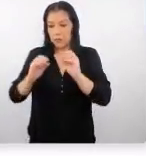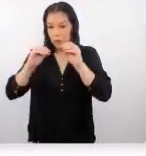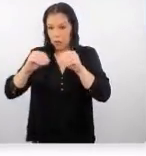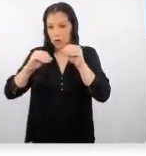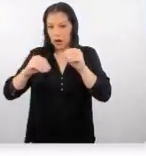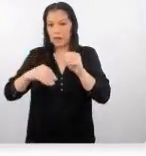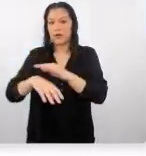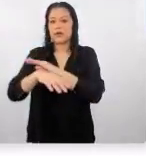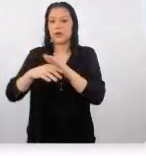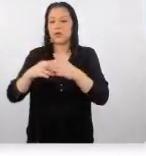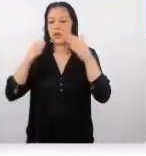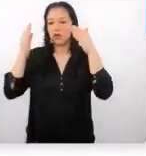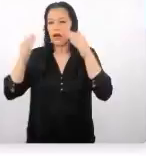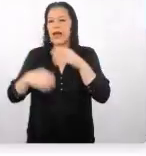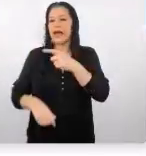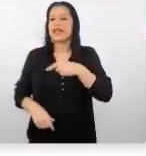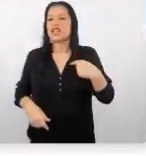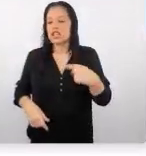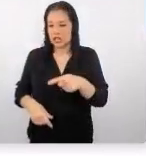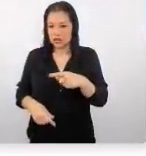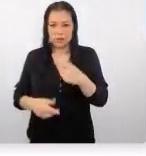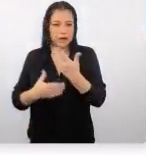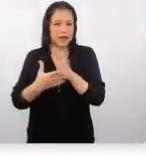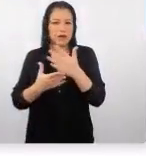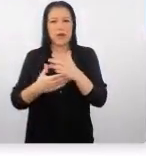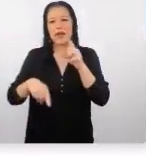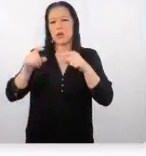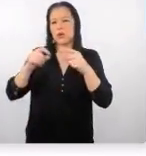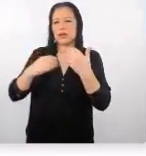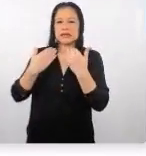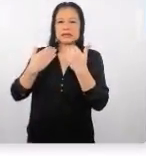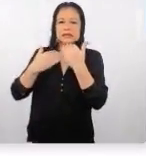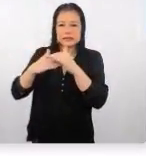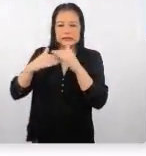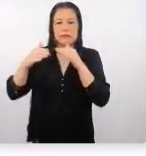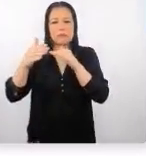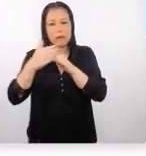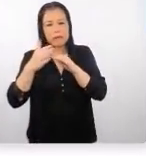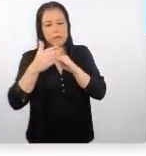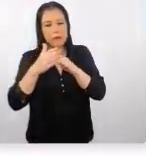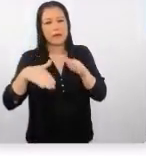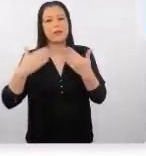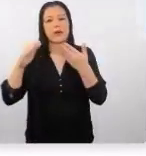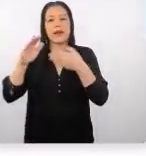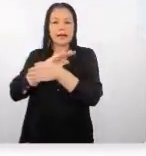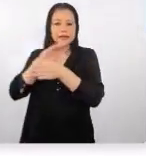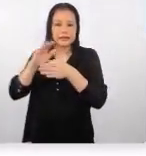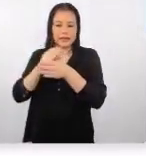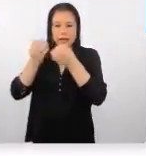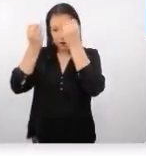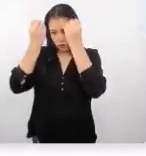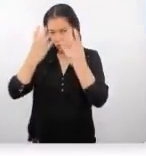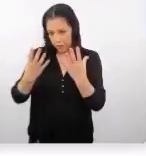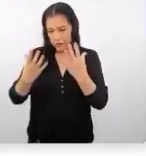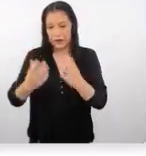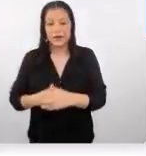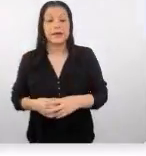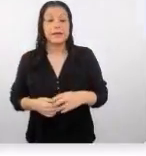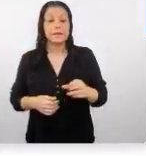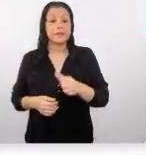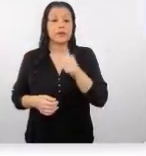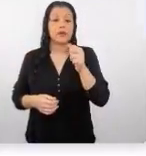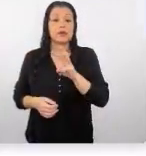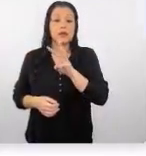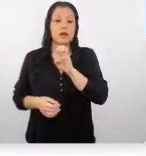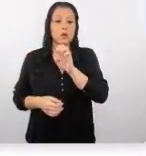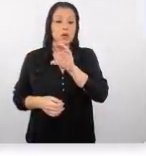un dominio chino para evitar que haya alguna restricción de cara al acceso de información. Luego tenemos, bueno, WeChat